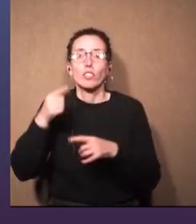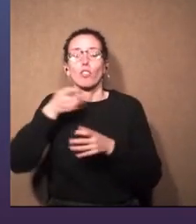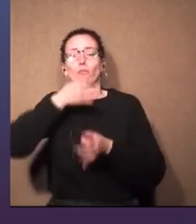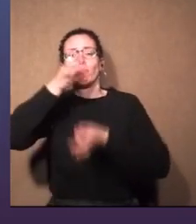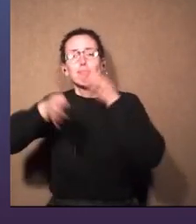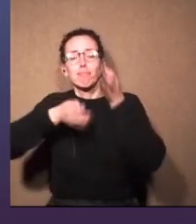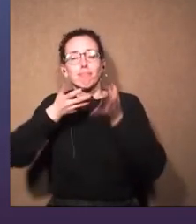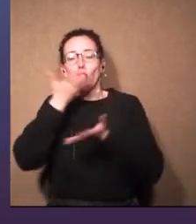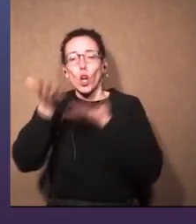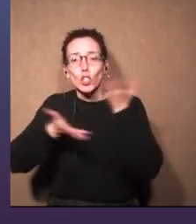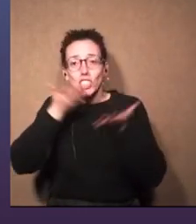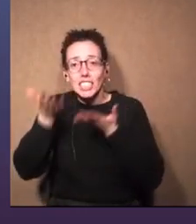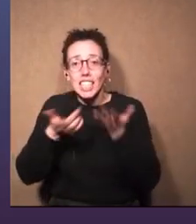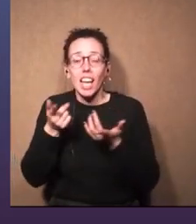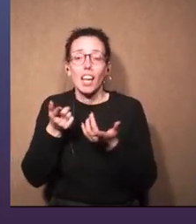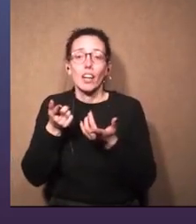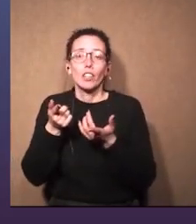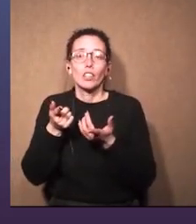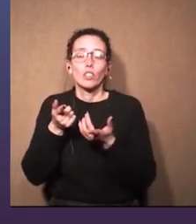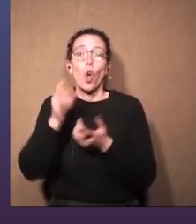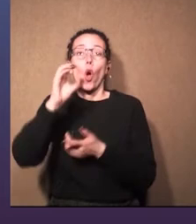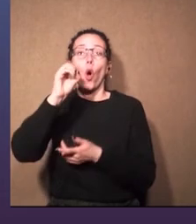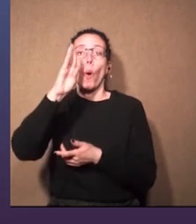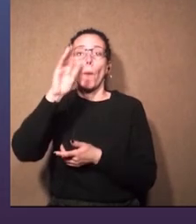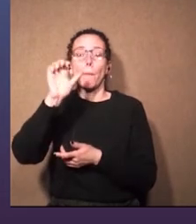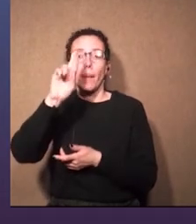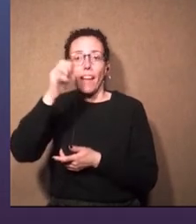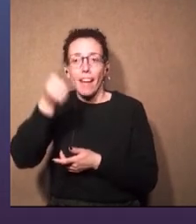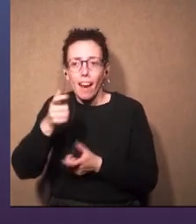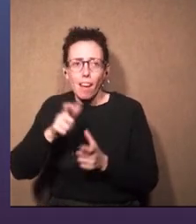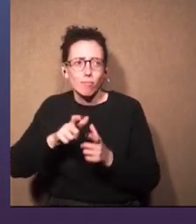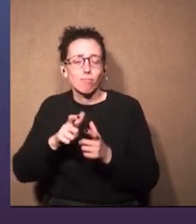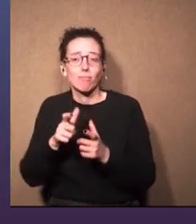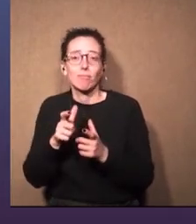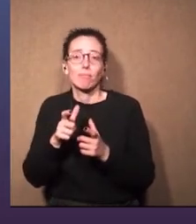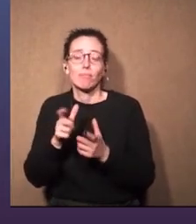teatro, recibimos conciertos, tenemos óperas,